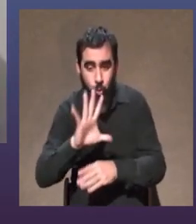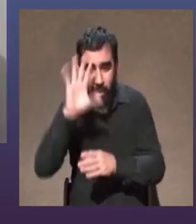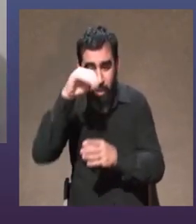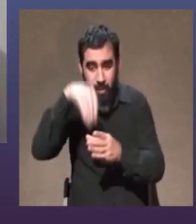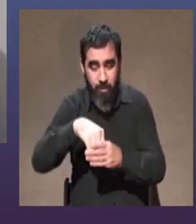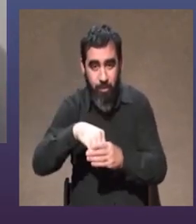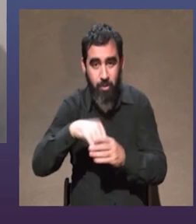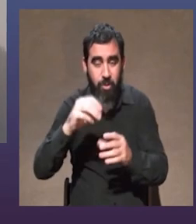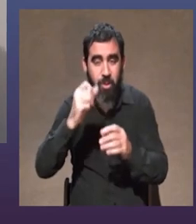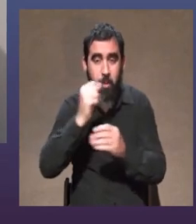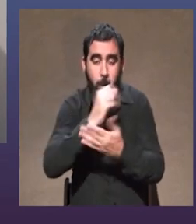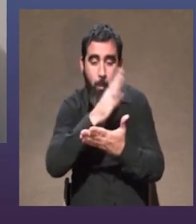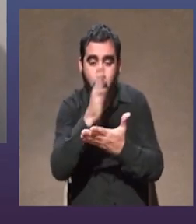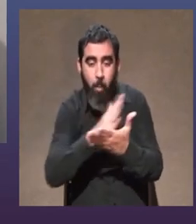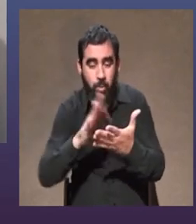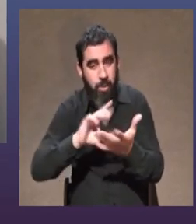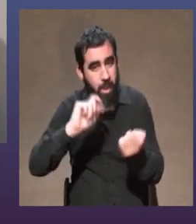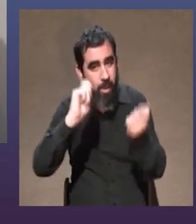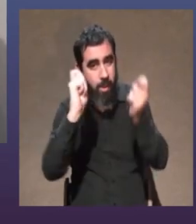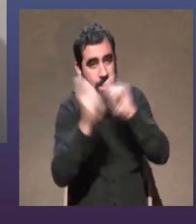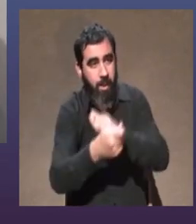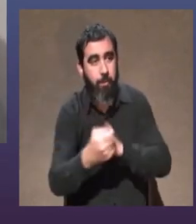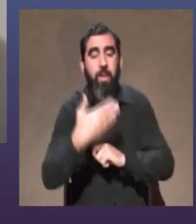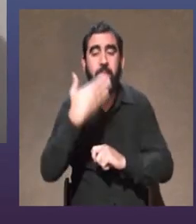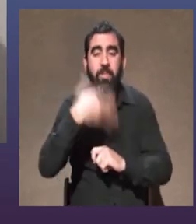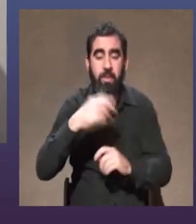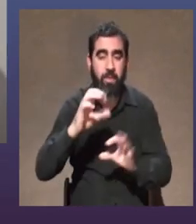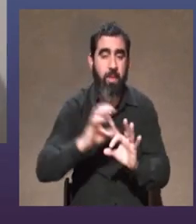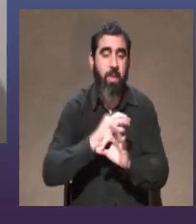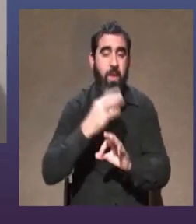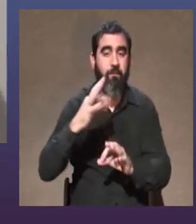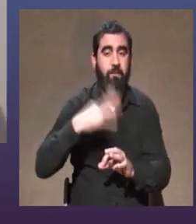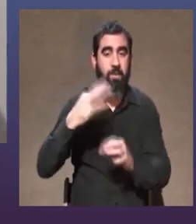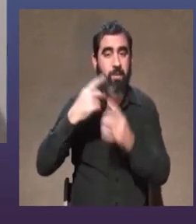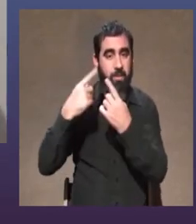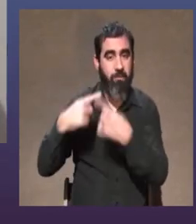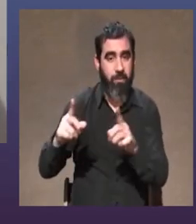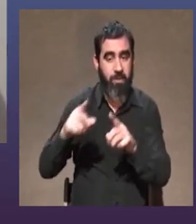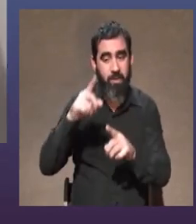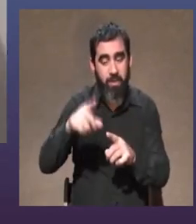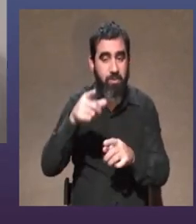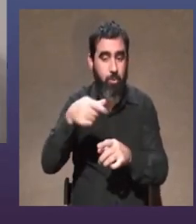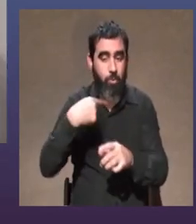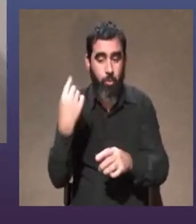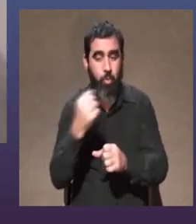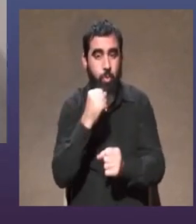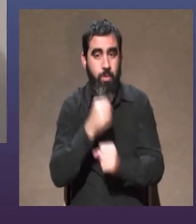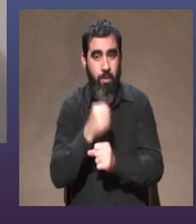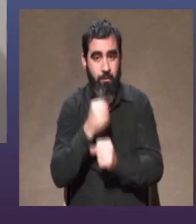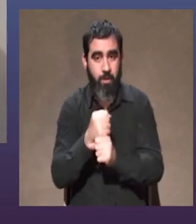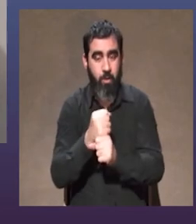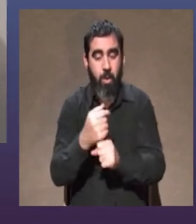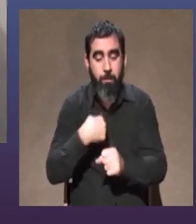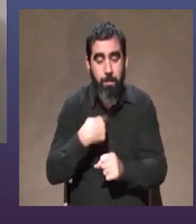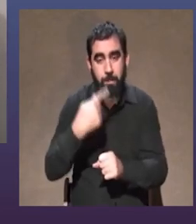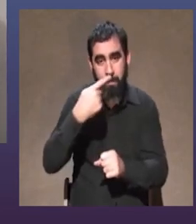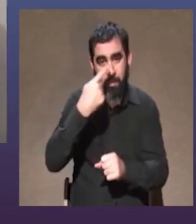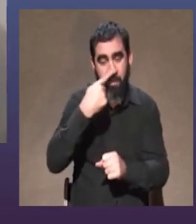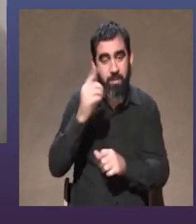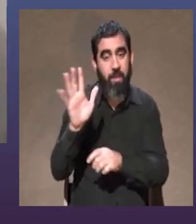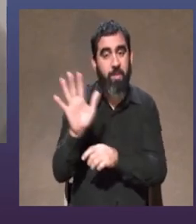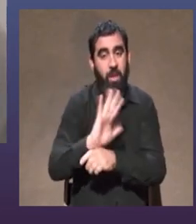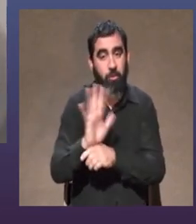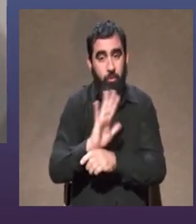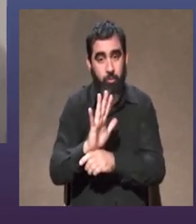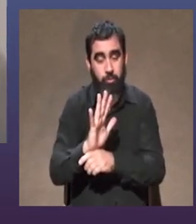nuestro campo poético se modifica y entendemos la vida de otra manera entonces ese sería nuestro trabajo eso es lo que a me